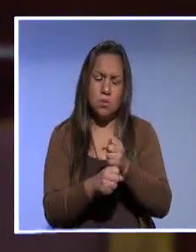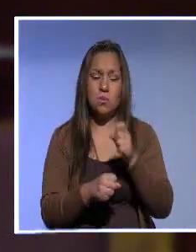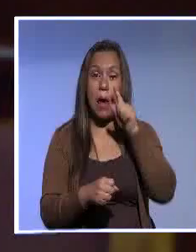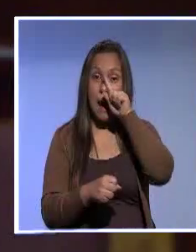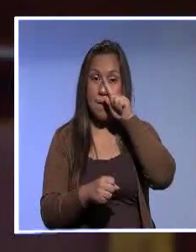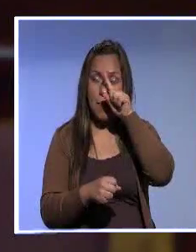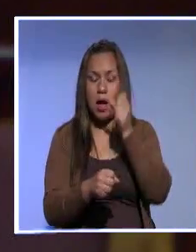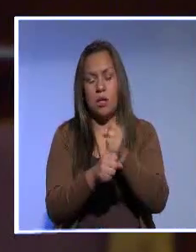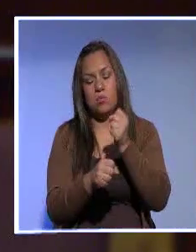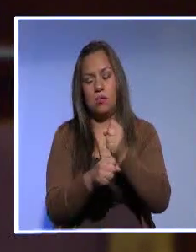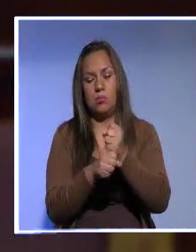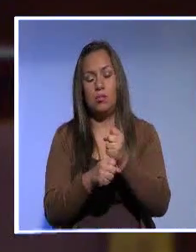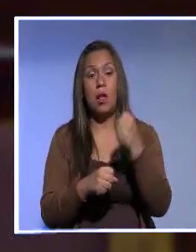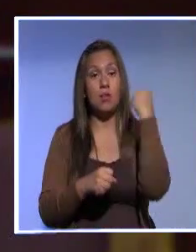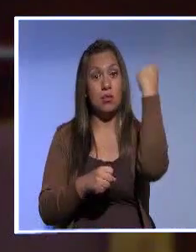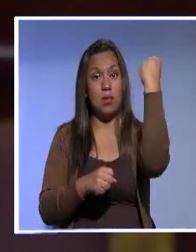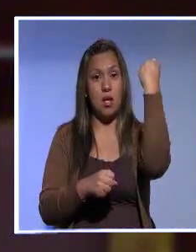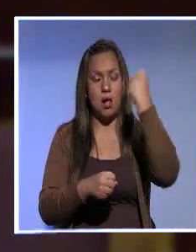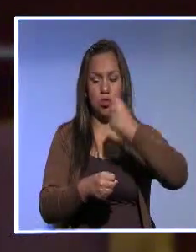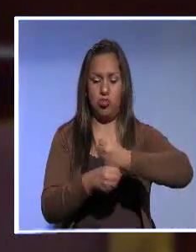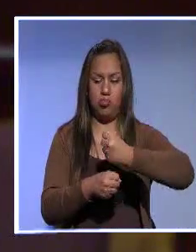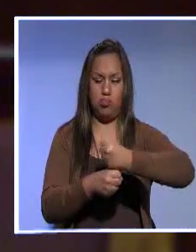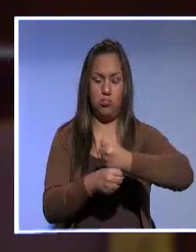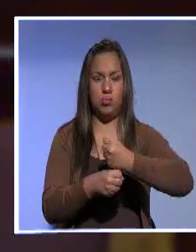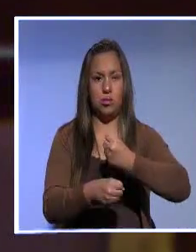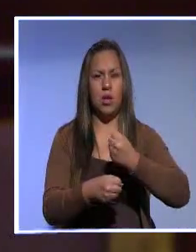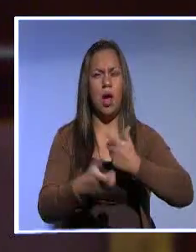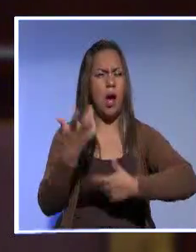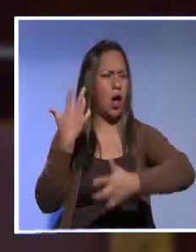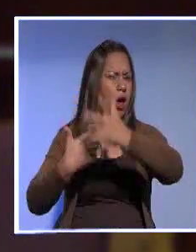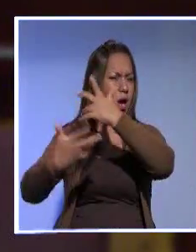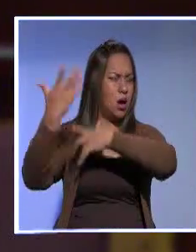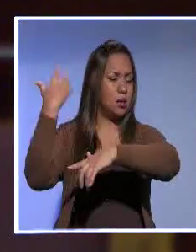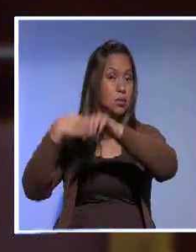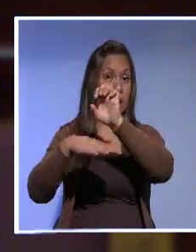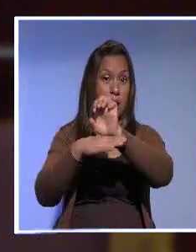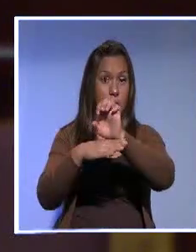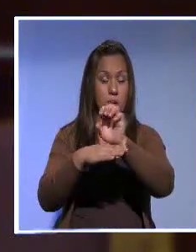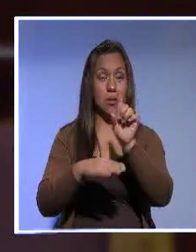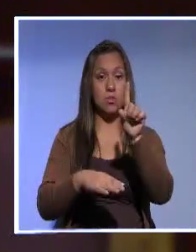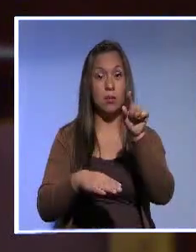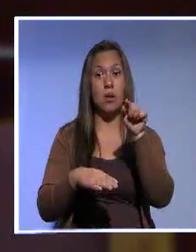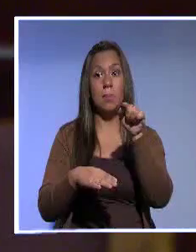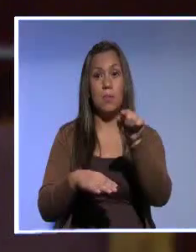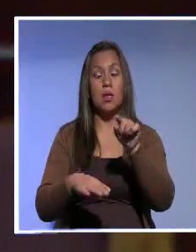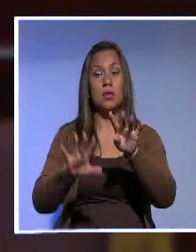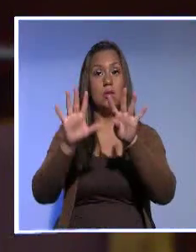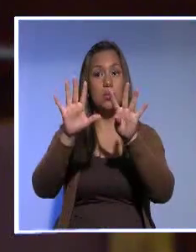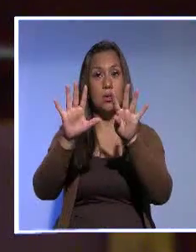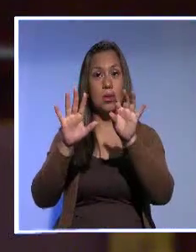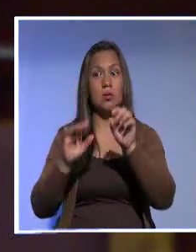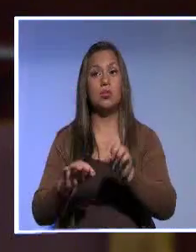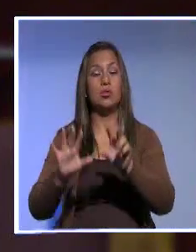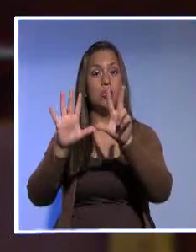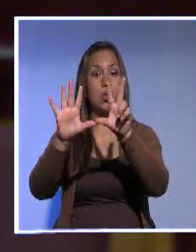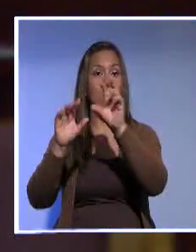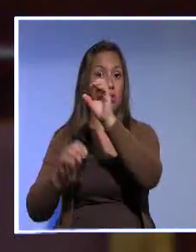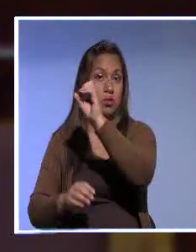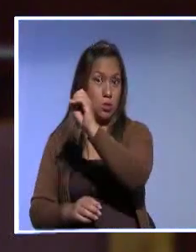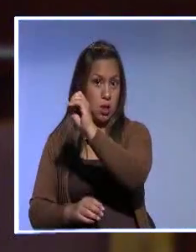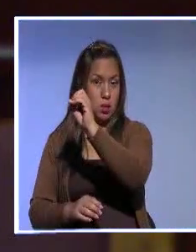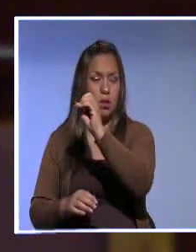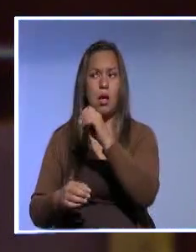Y recuerdo yo que en los años 80 en el Ecuador ya se dio un avance muy importante sobre la sindicalización